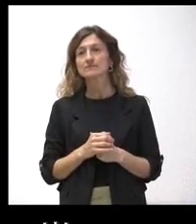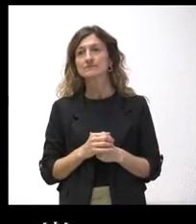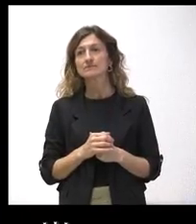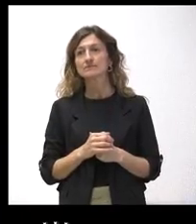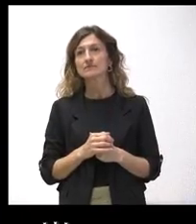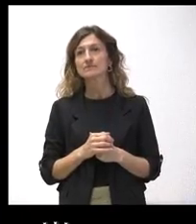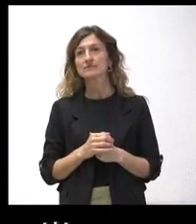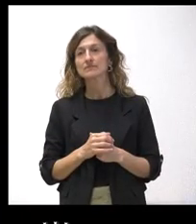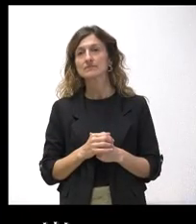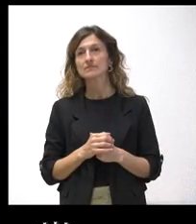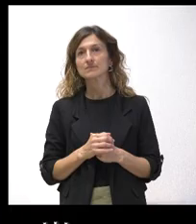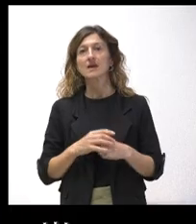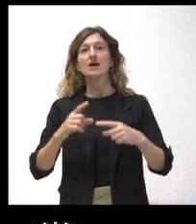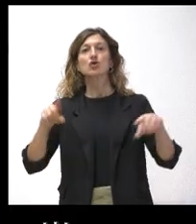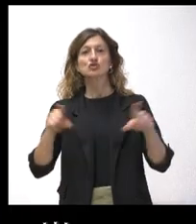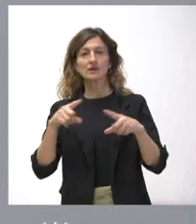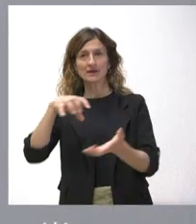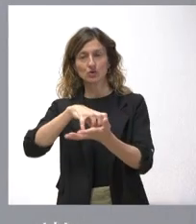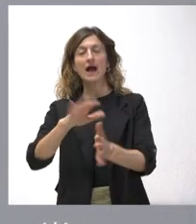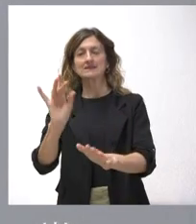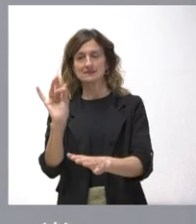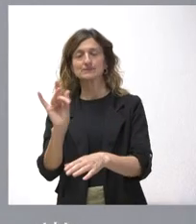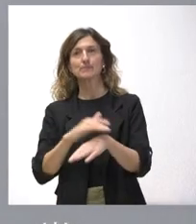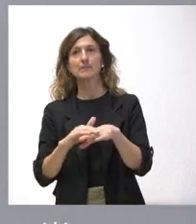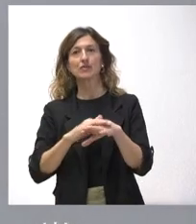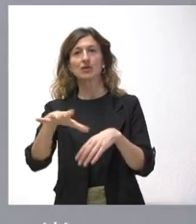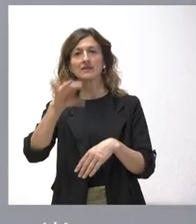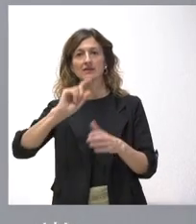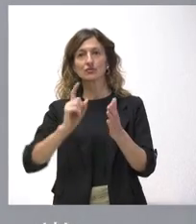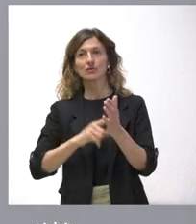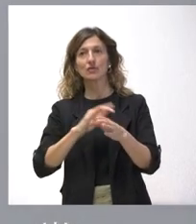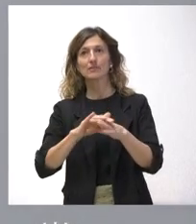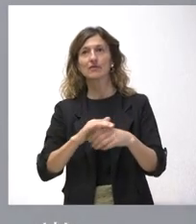Ah, el conservatorio, sí. Perdón, sí. Ya he entendido todo, perdón.